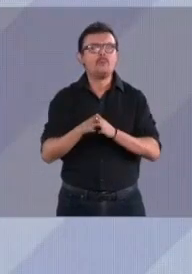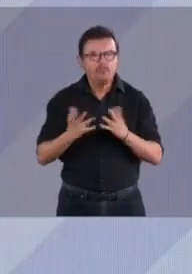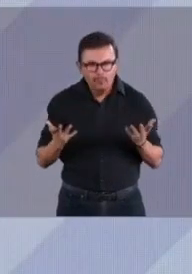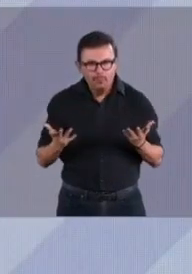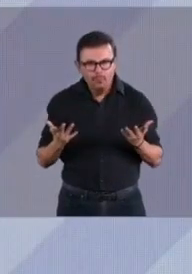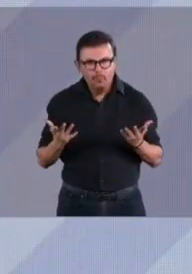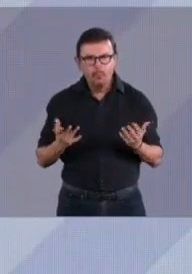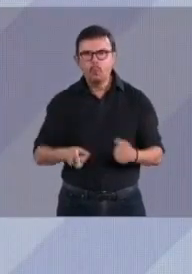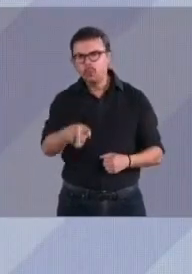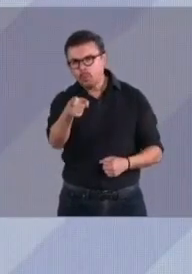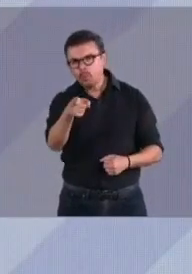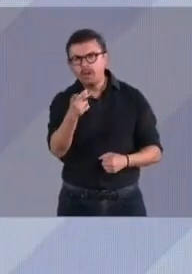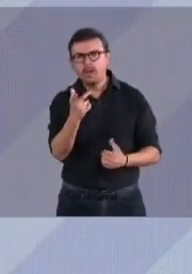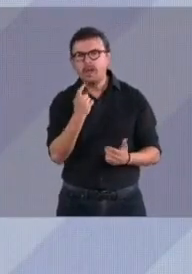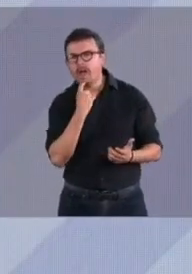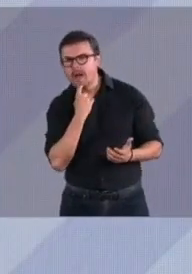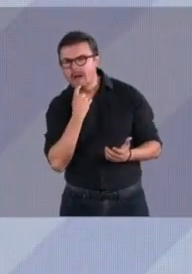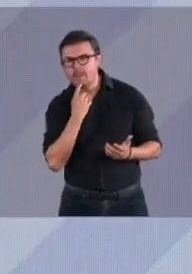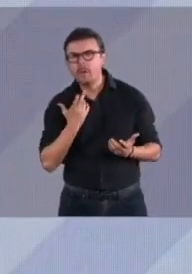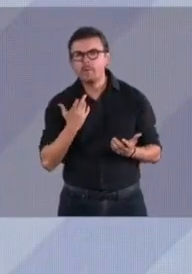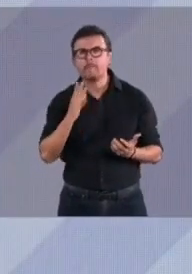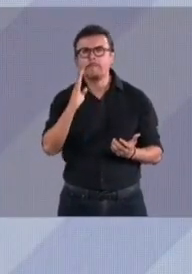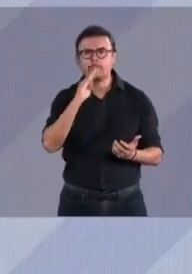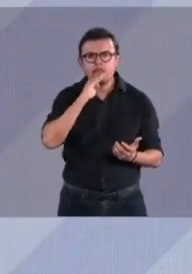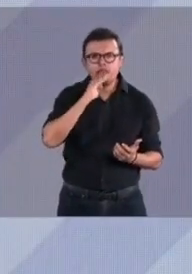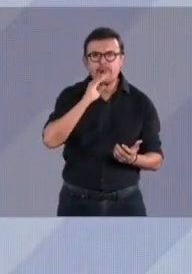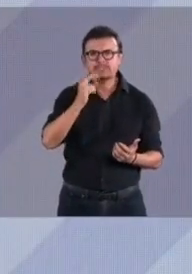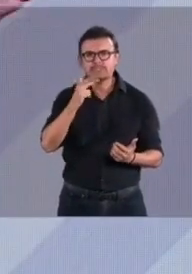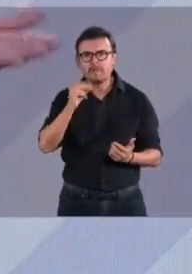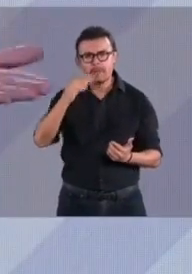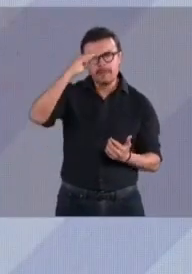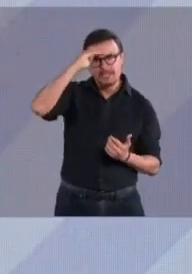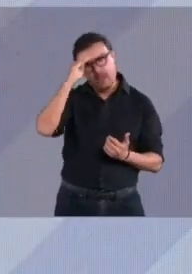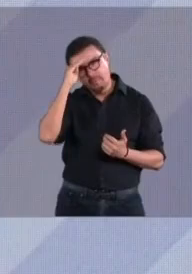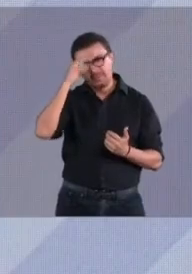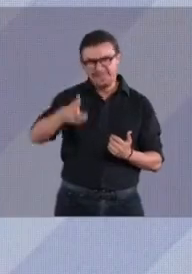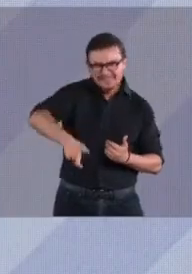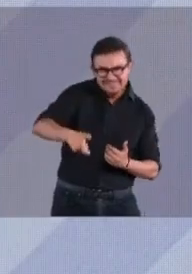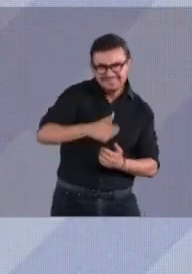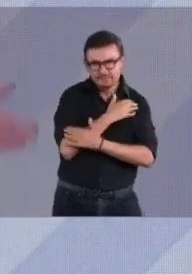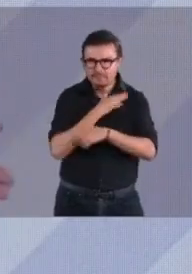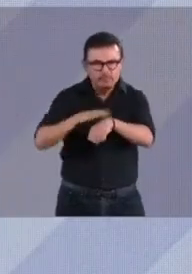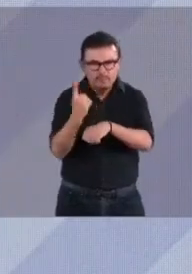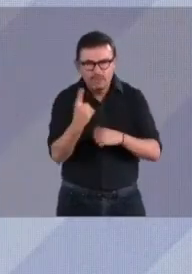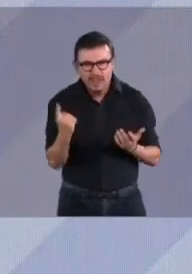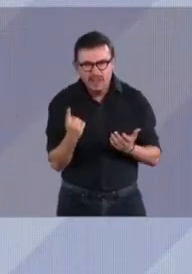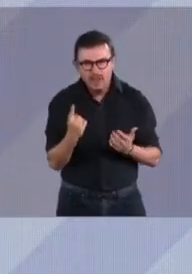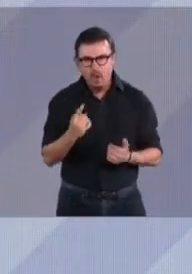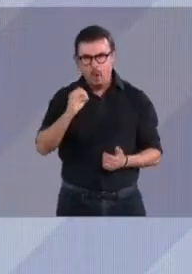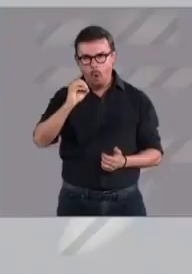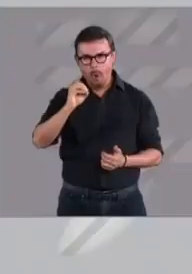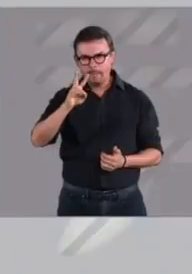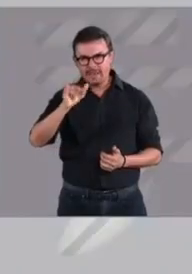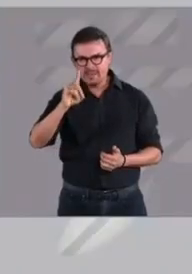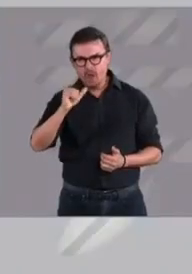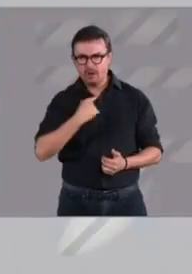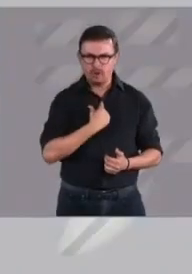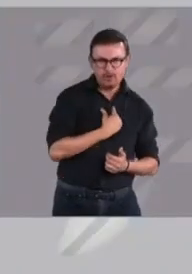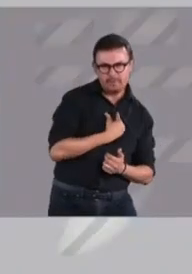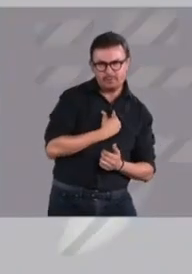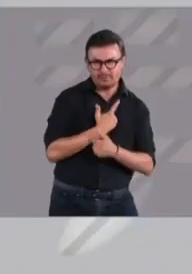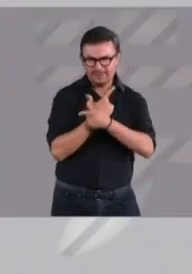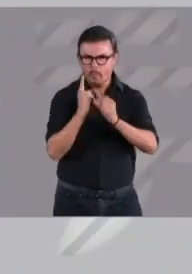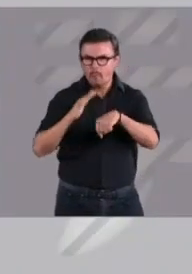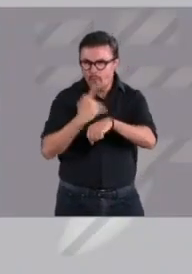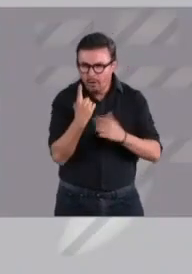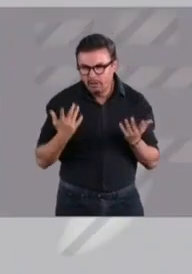saludo con la mamá del Chapo? ¿Cómo explicas el que hayan liberado video? ¿Cómo explicas que la delincuencia se pase por todo el